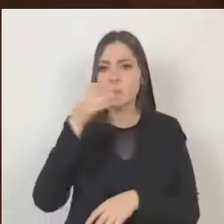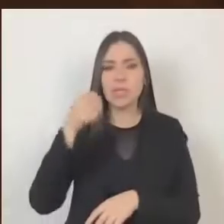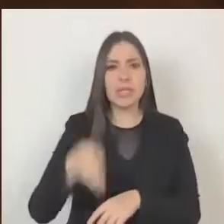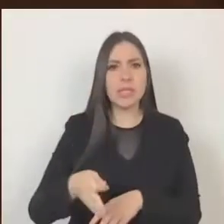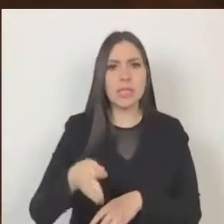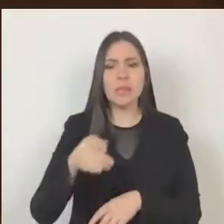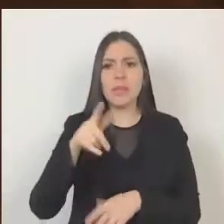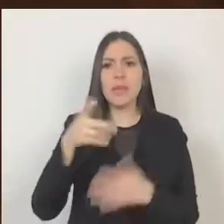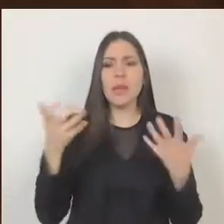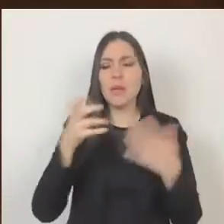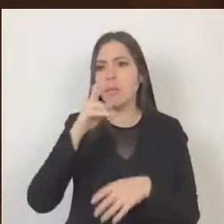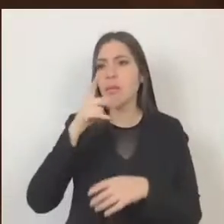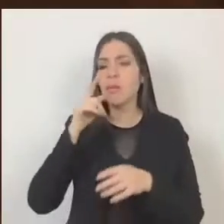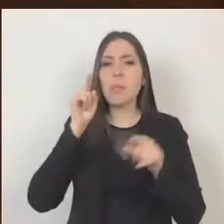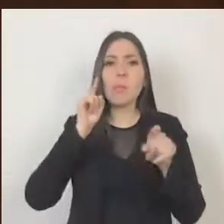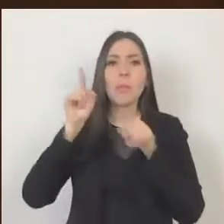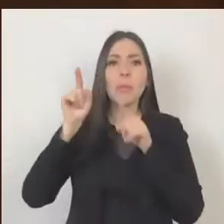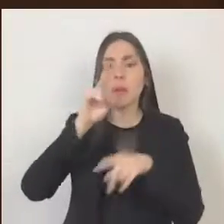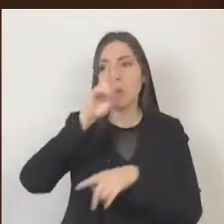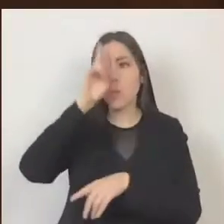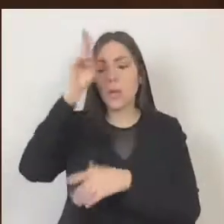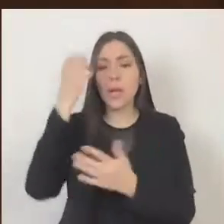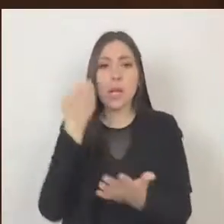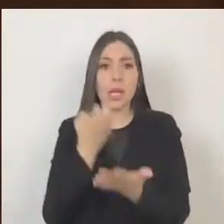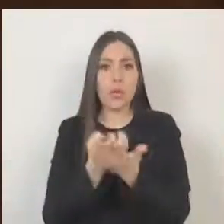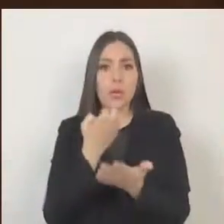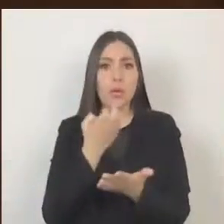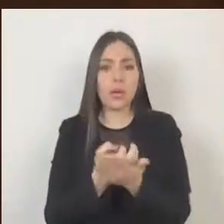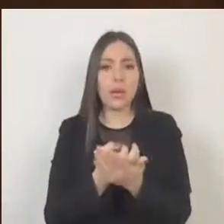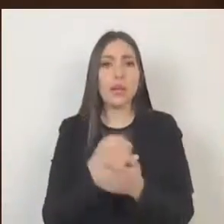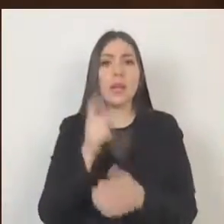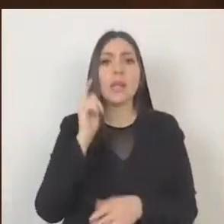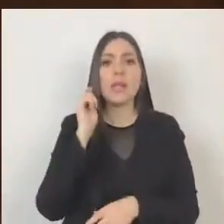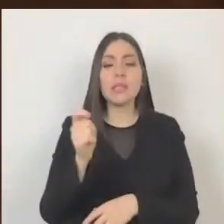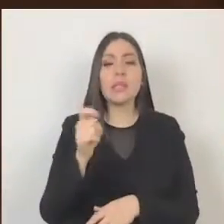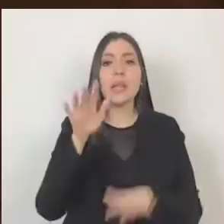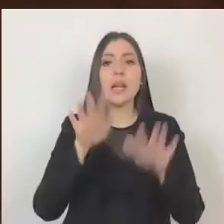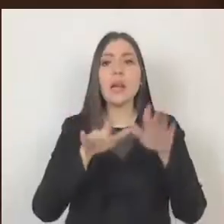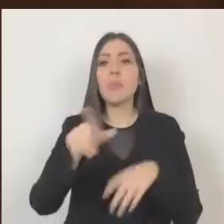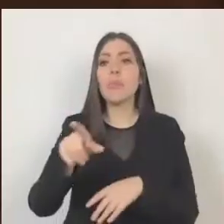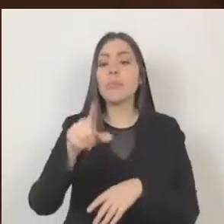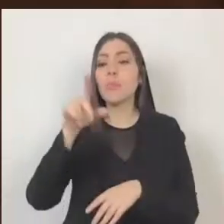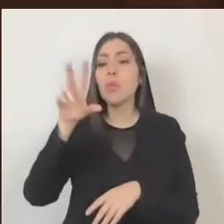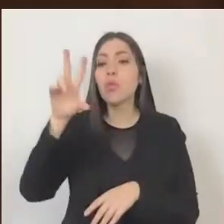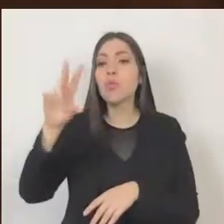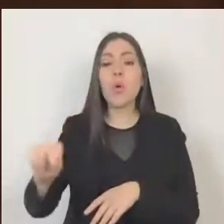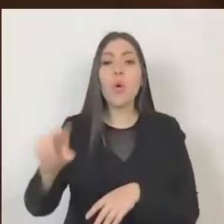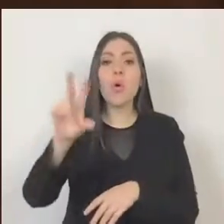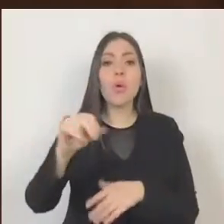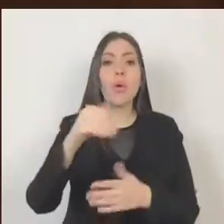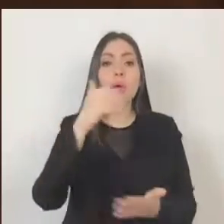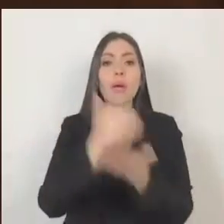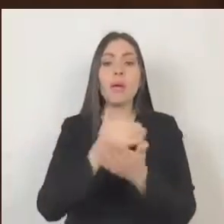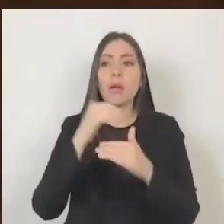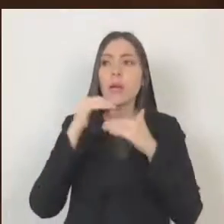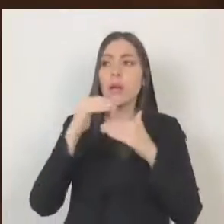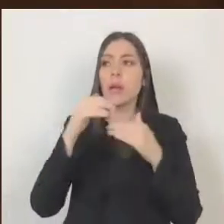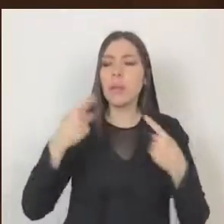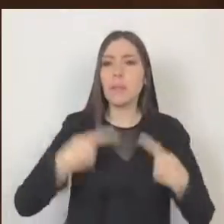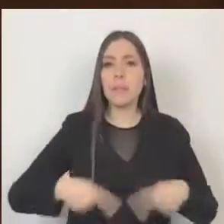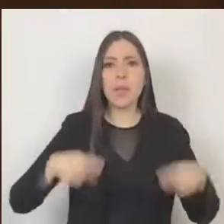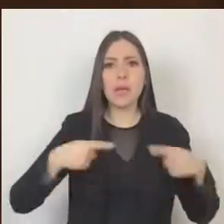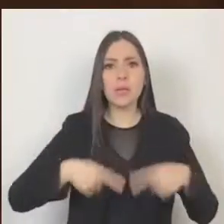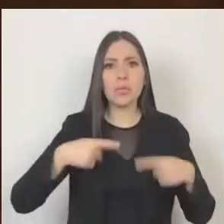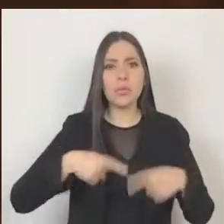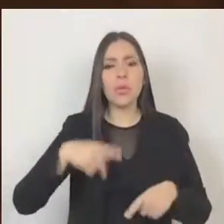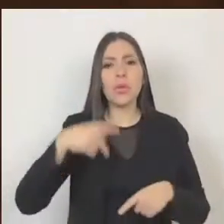económica, que se refiere a la restricción o limitación de bienes y recursos de una persona hacia